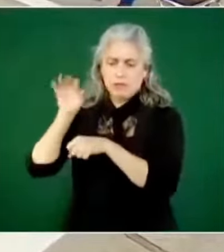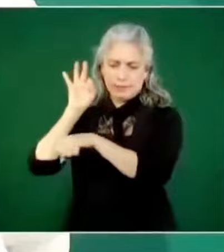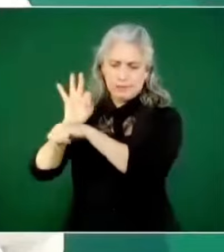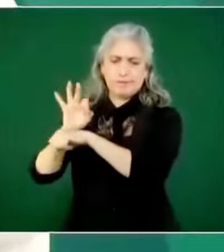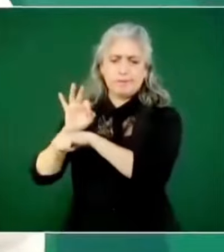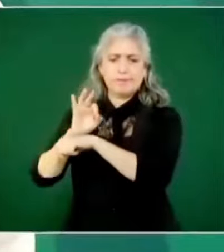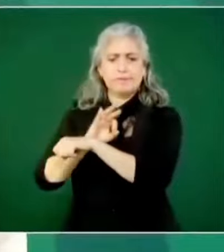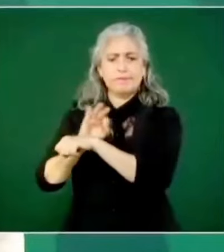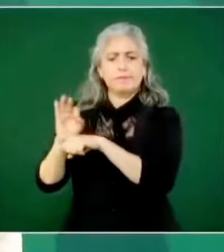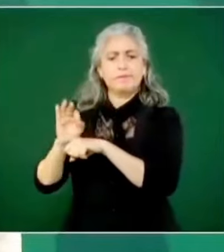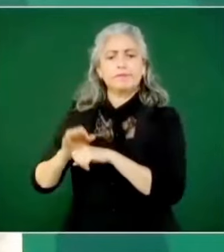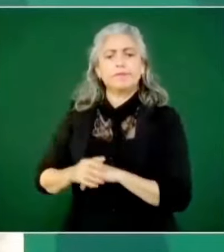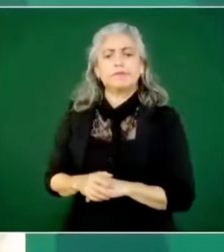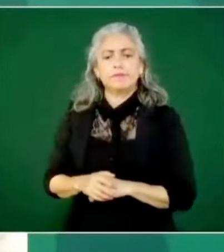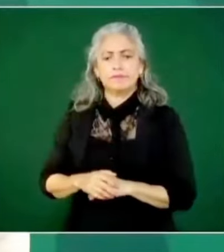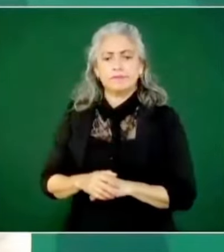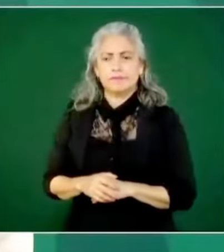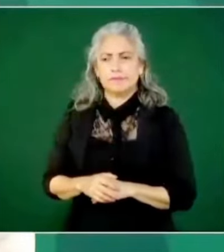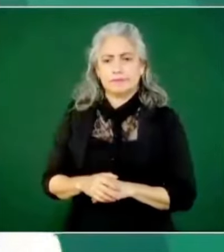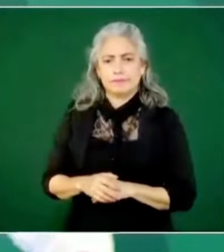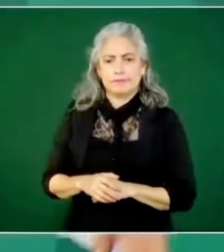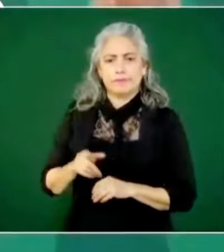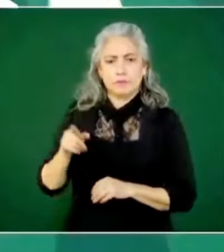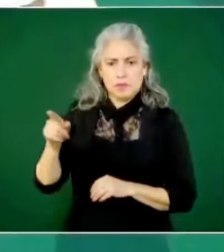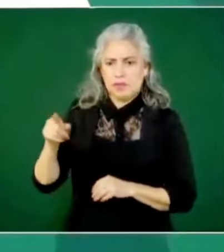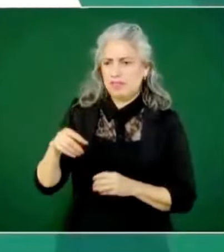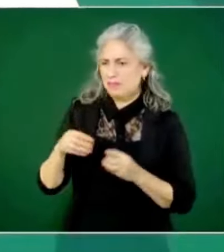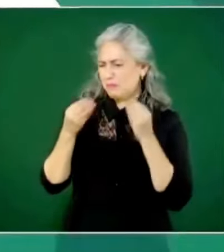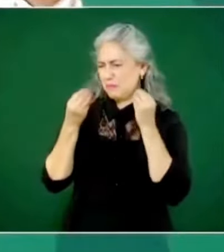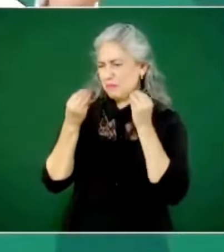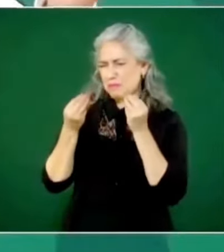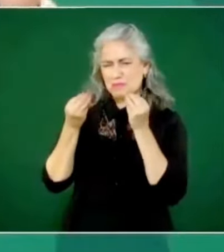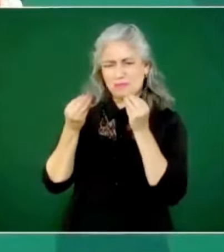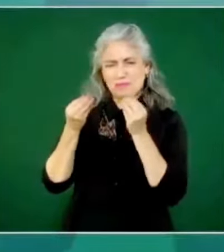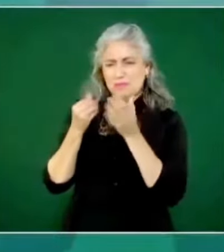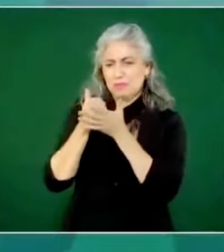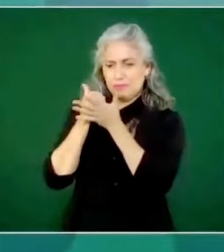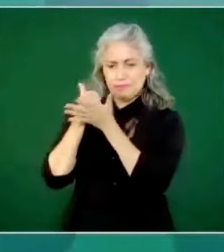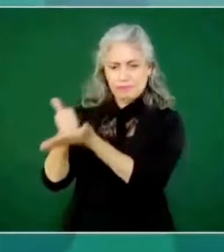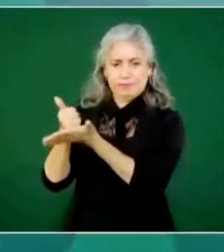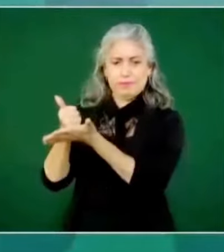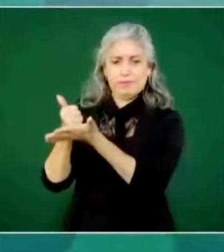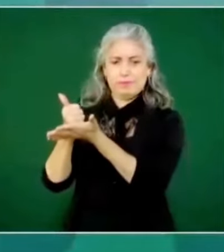su gran aporte de separar